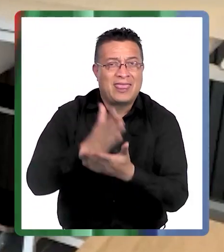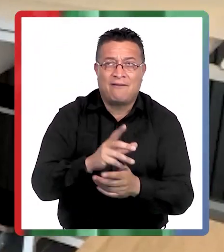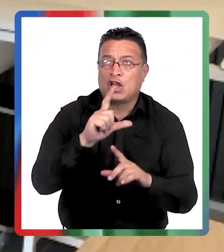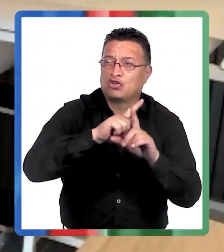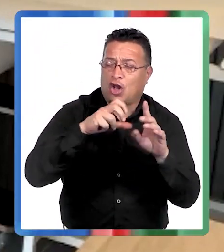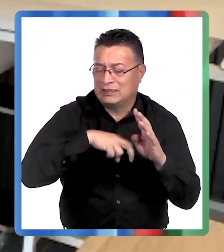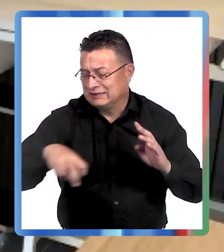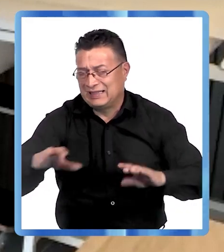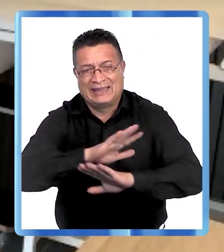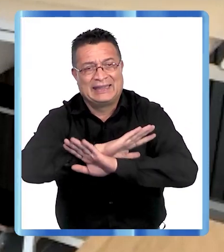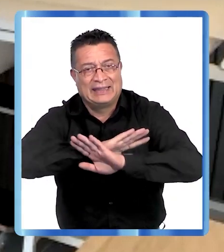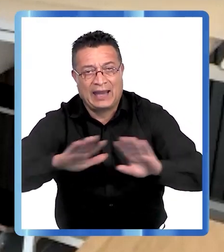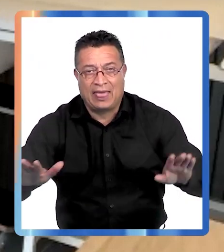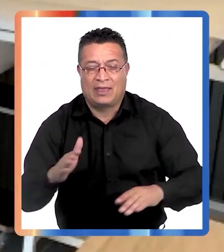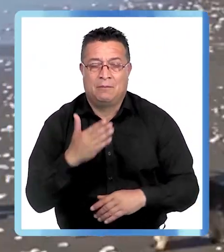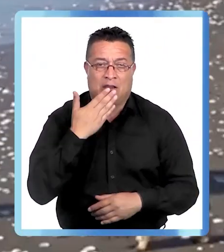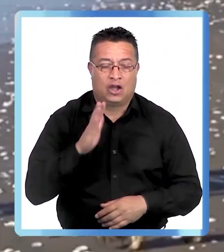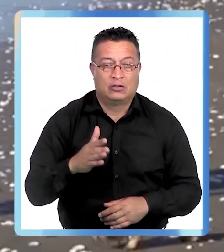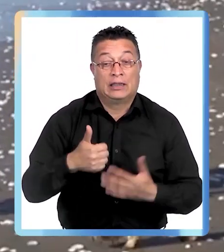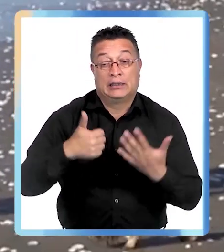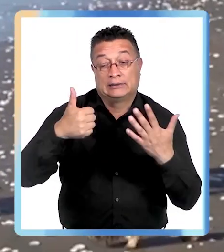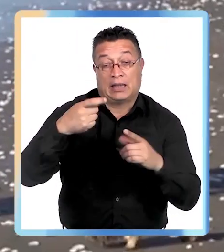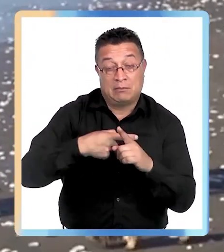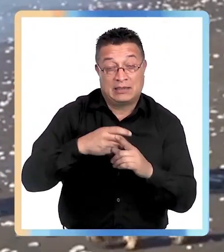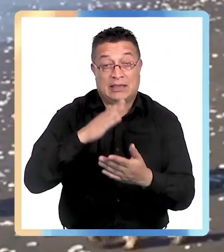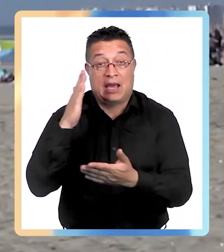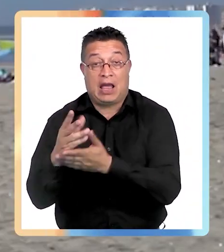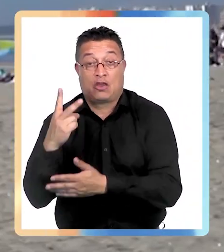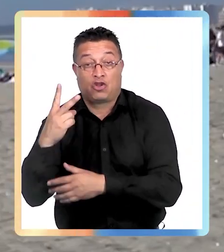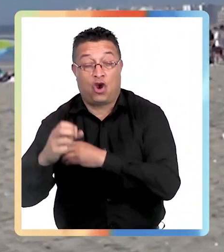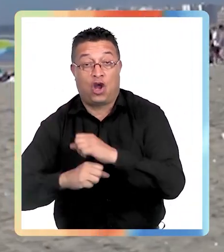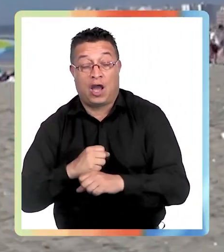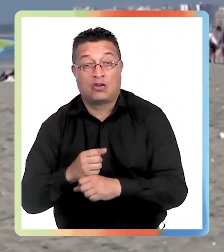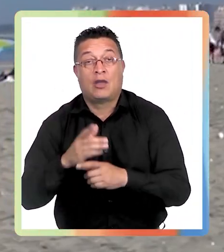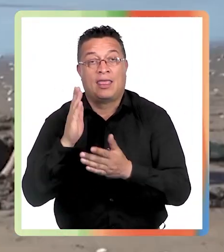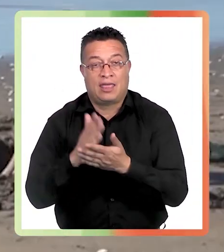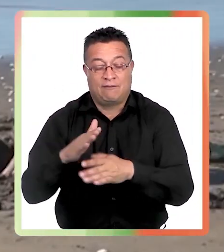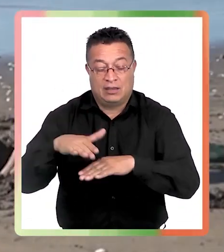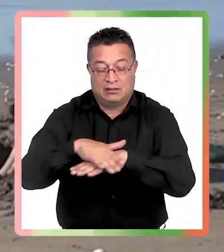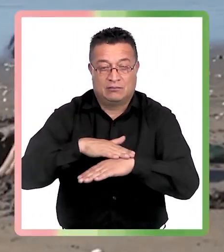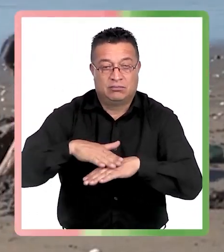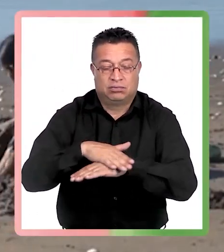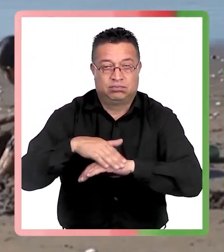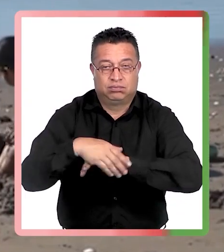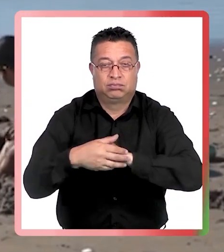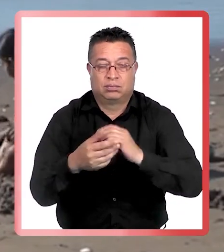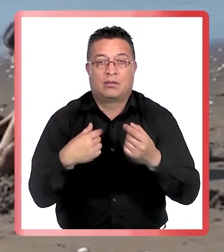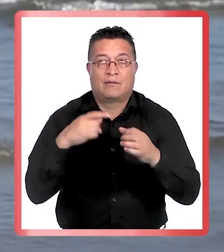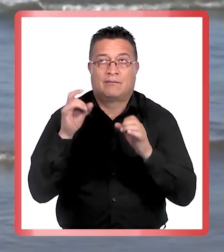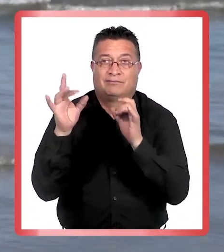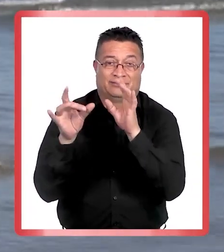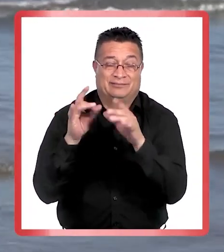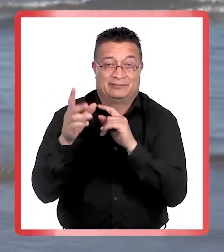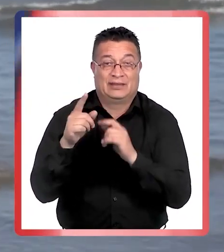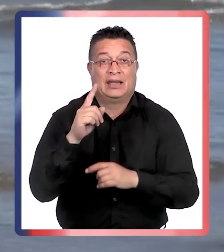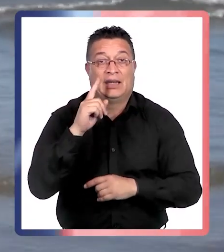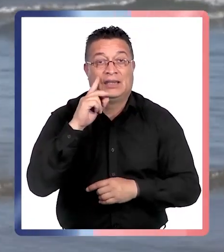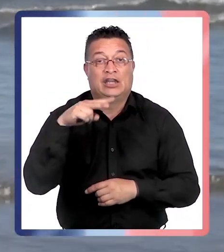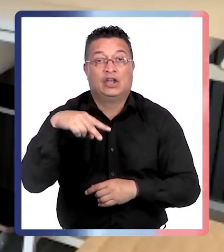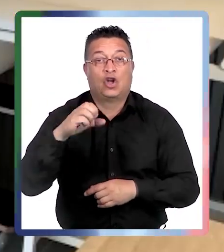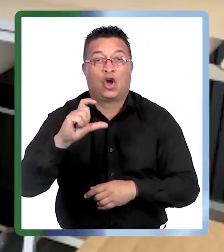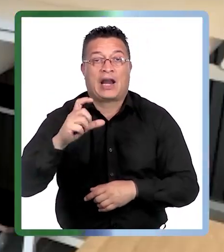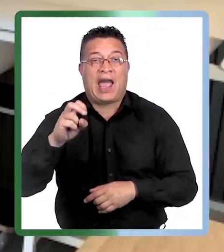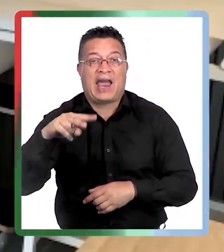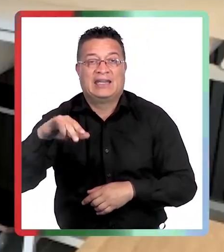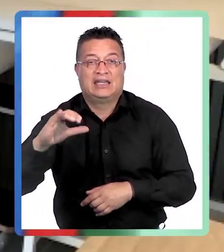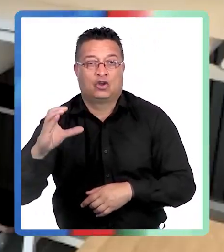siquiera exponerlos al sol. Y desde los 6 meses a los 2 años se tienen que usar los filtros que se llaman físicos o filtros inorgánicos. Y esos son